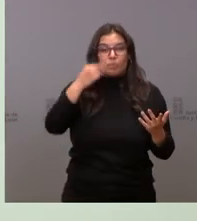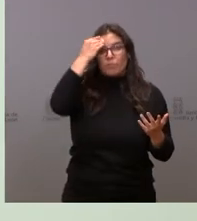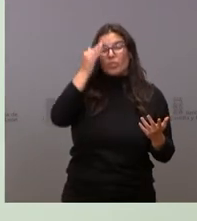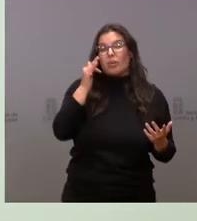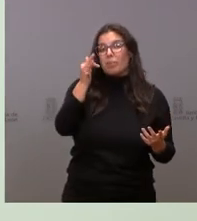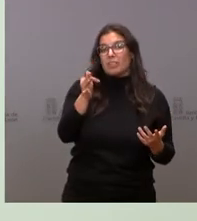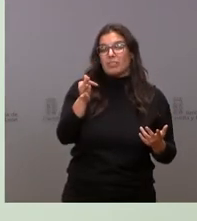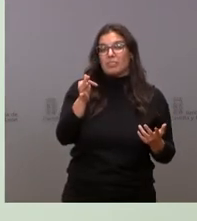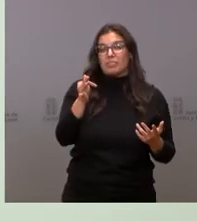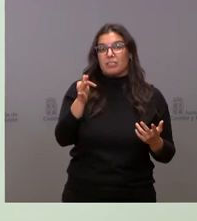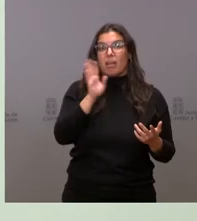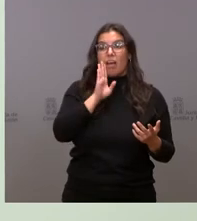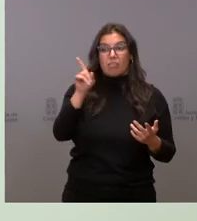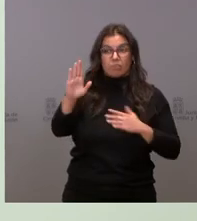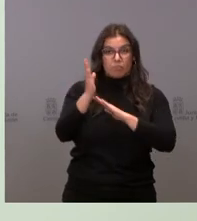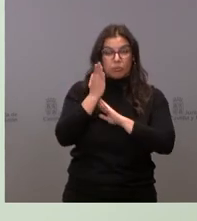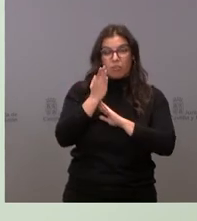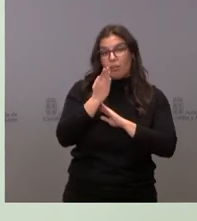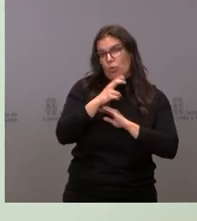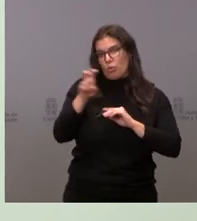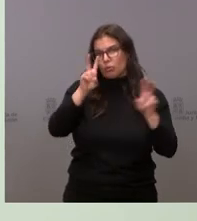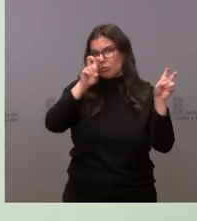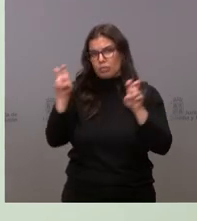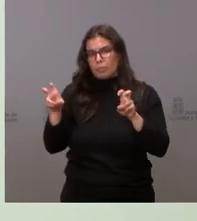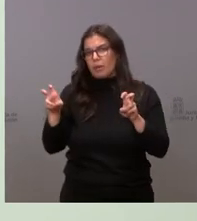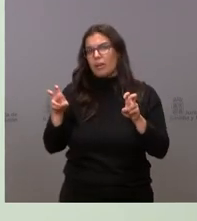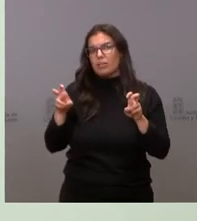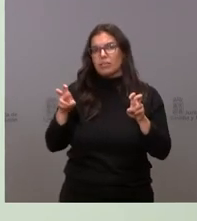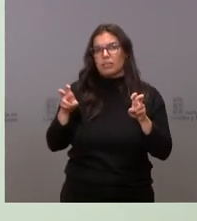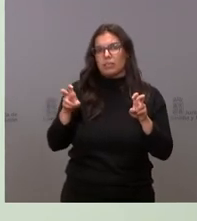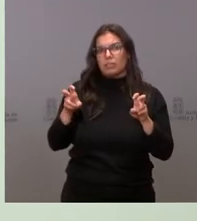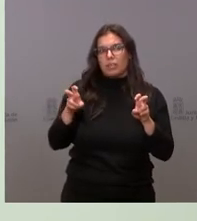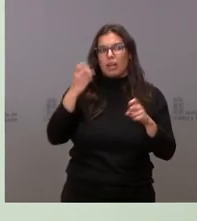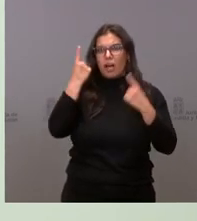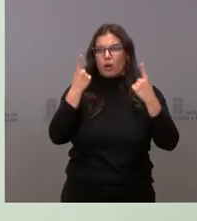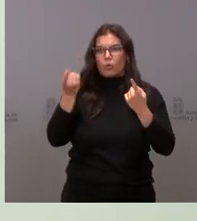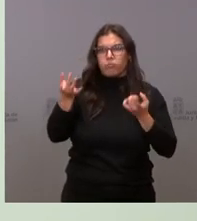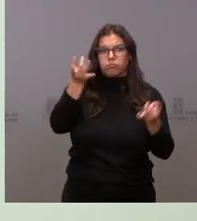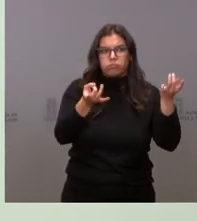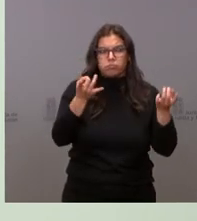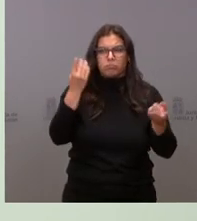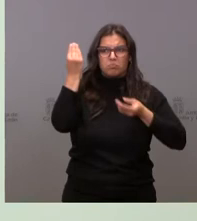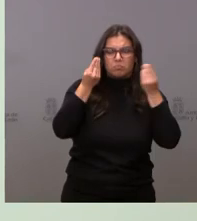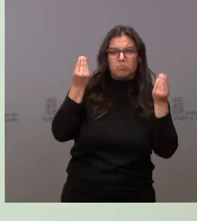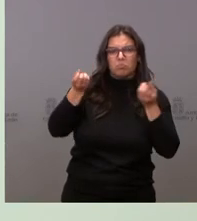respecto de lo que usted plantea y otras cuestiones que se están poniendo encima de la mesa de la necesidad de